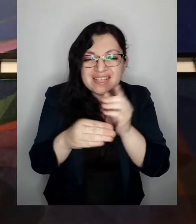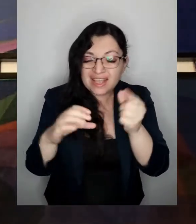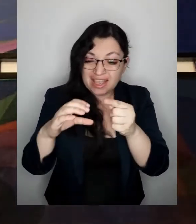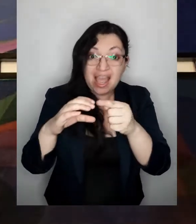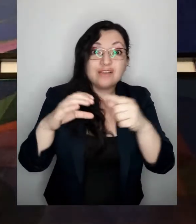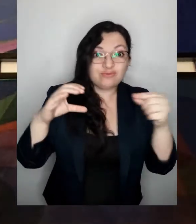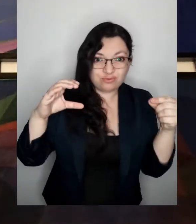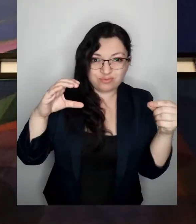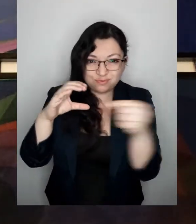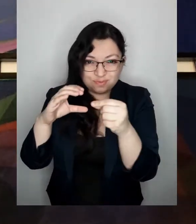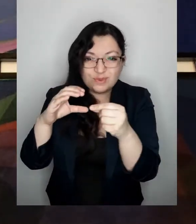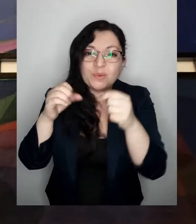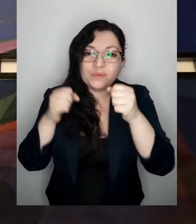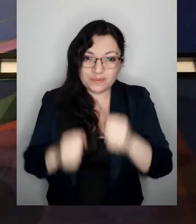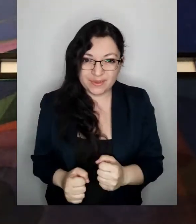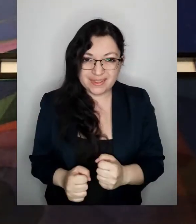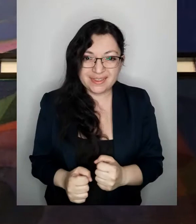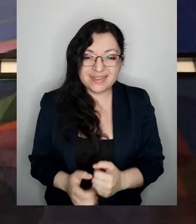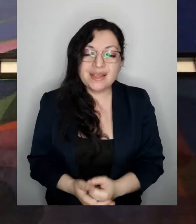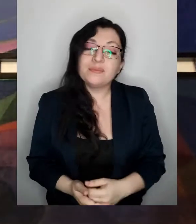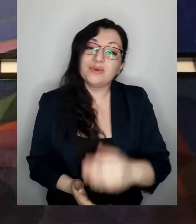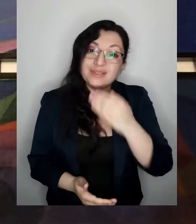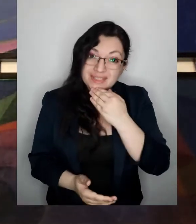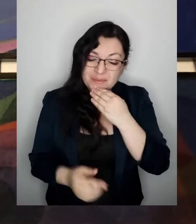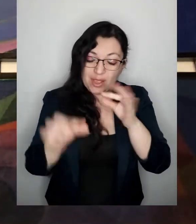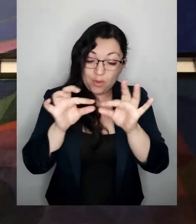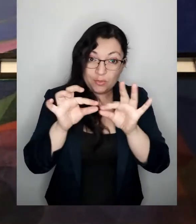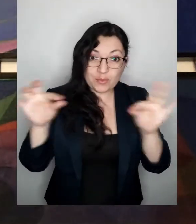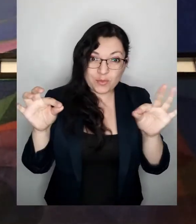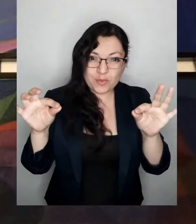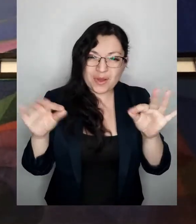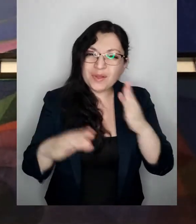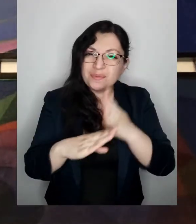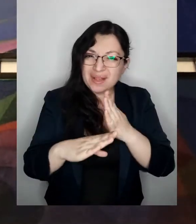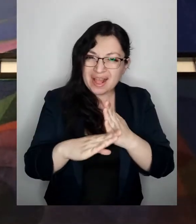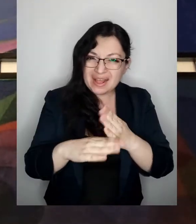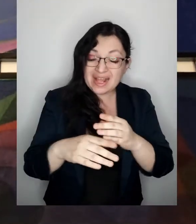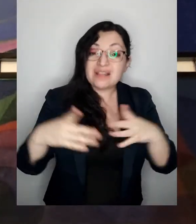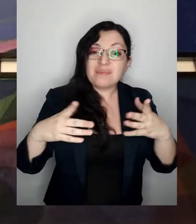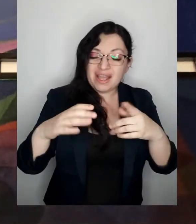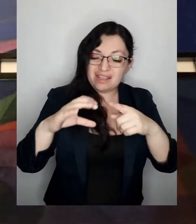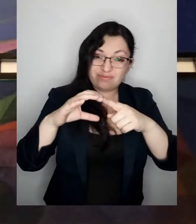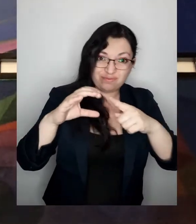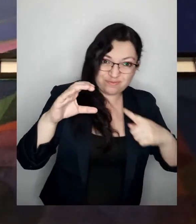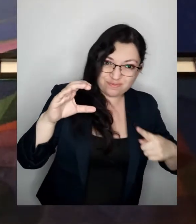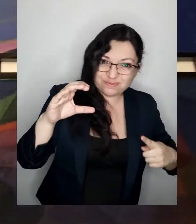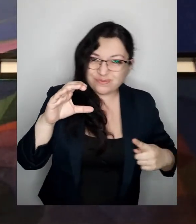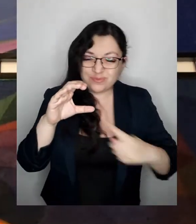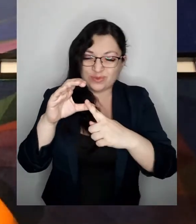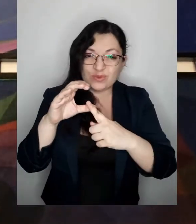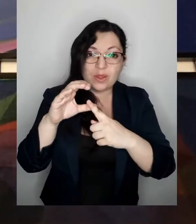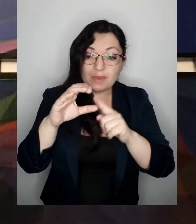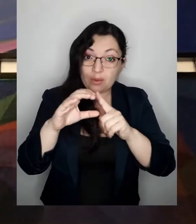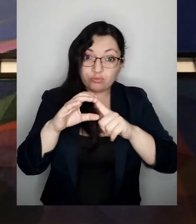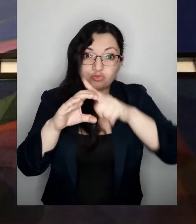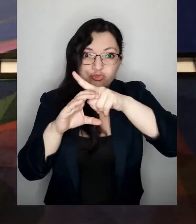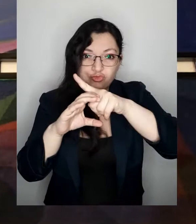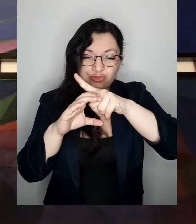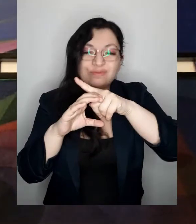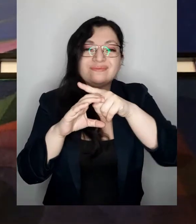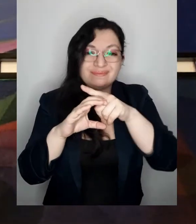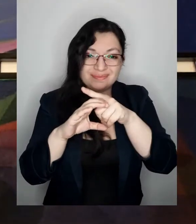podamos enterrar en la naranja y una brocheta o un palito más grande que podamos usar para